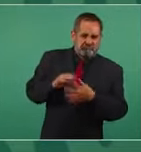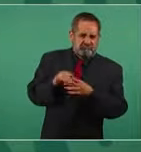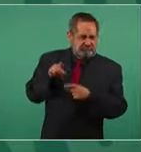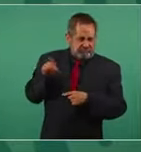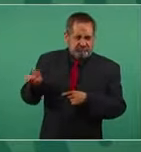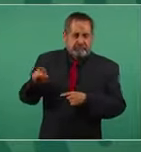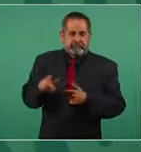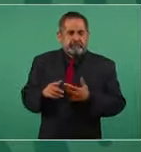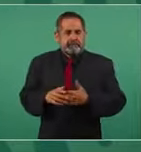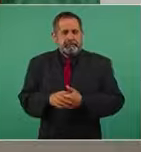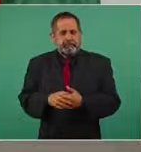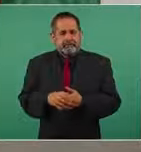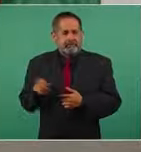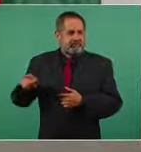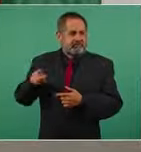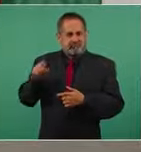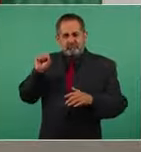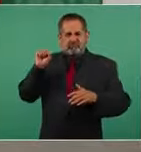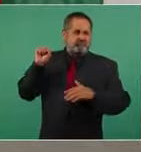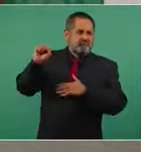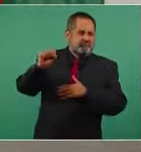de comunista